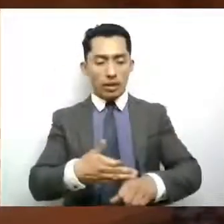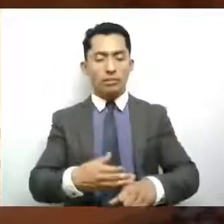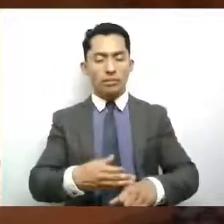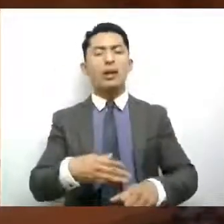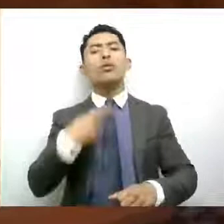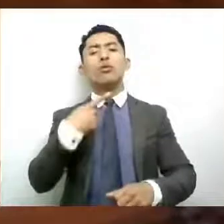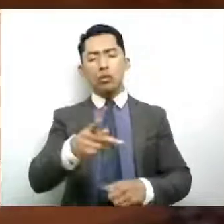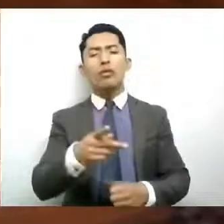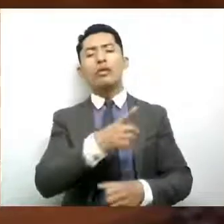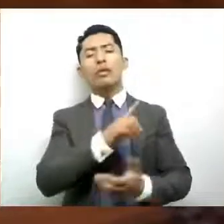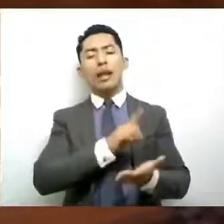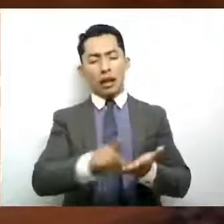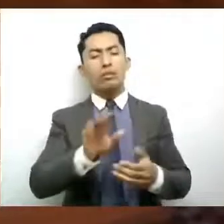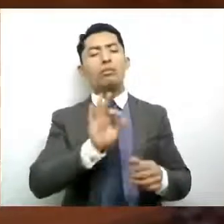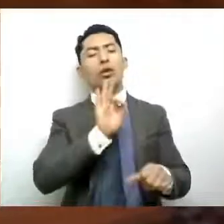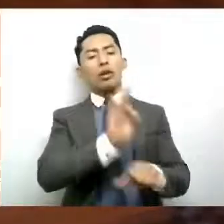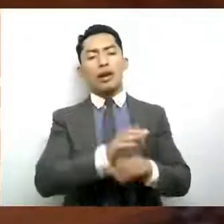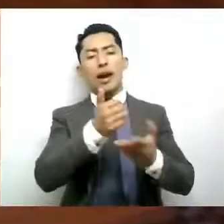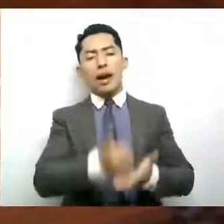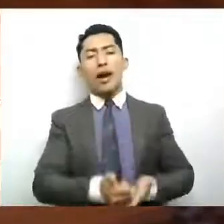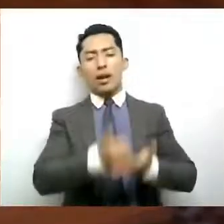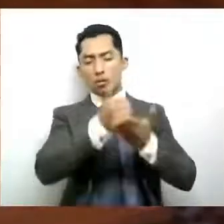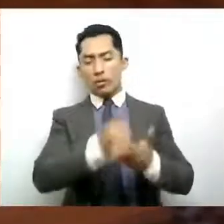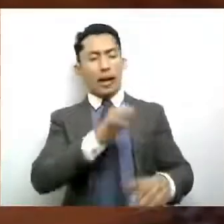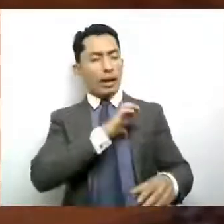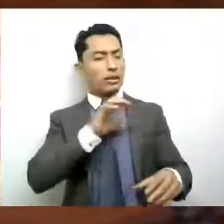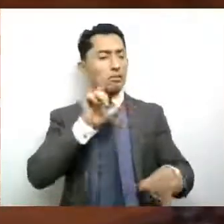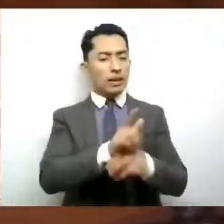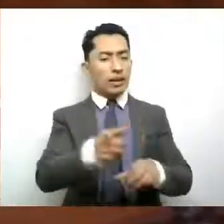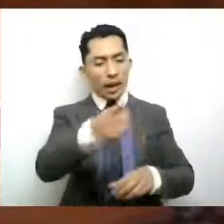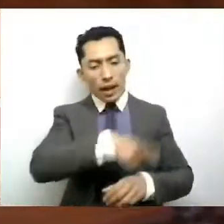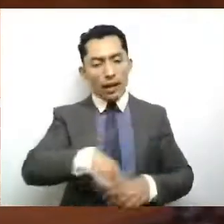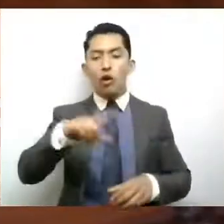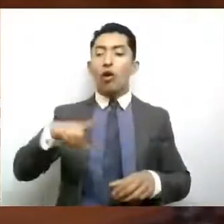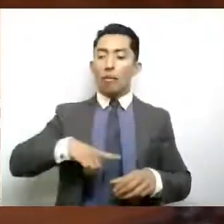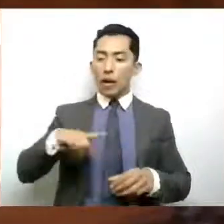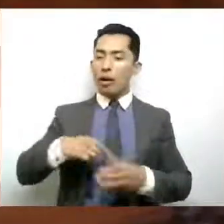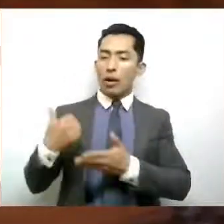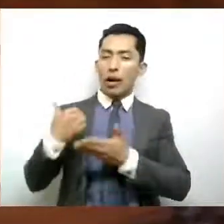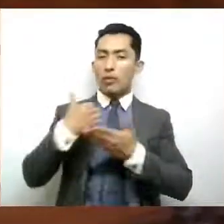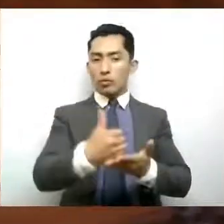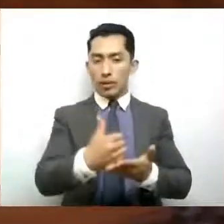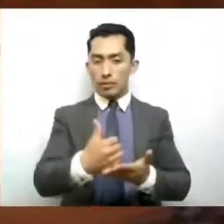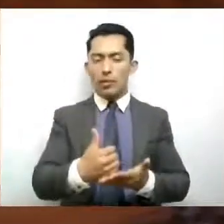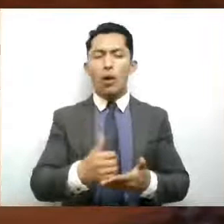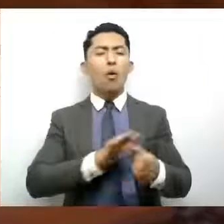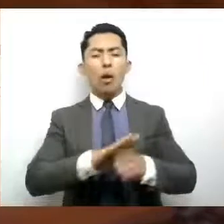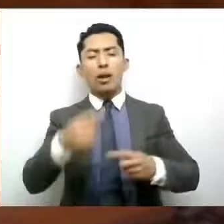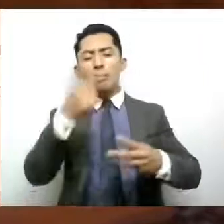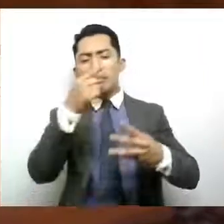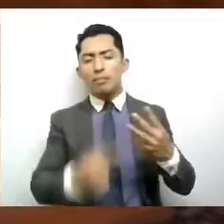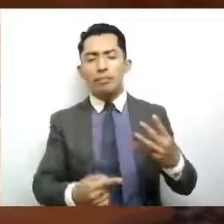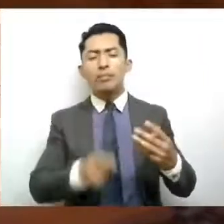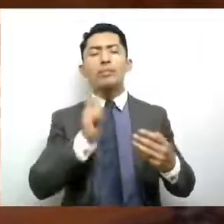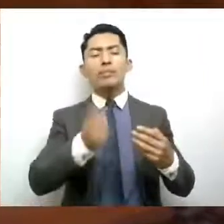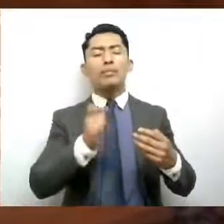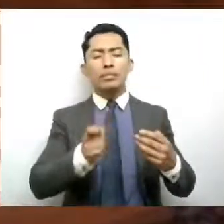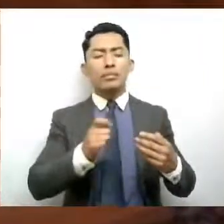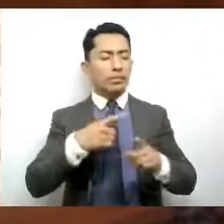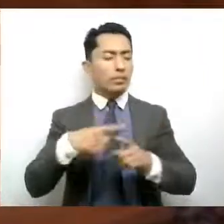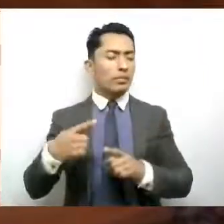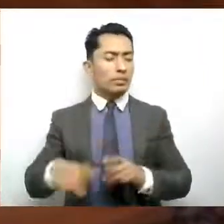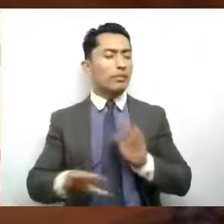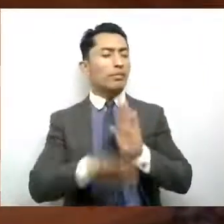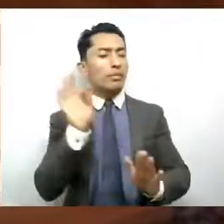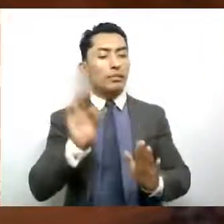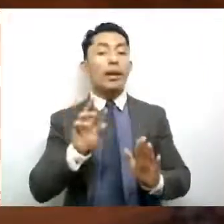protección y asistencia especiales del Estado. Entre esos cuidados figura, entre otras cosas, la